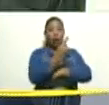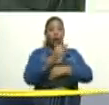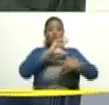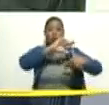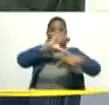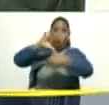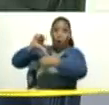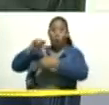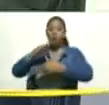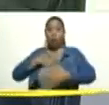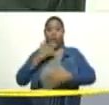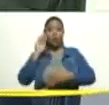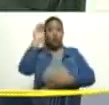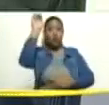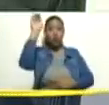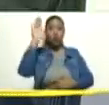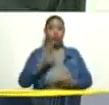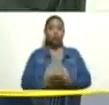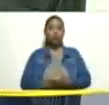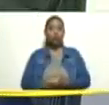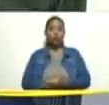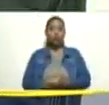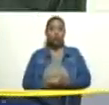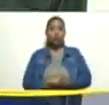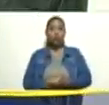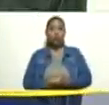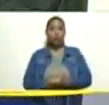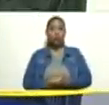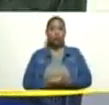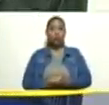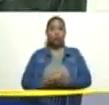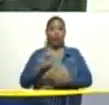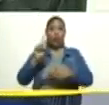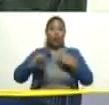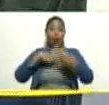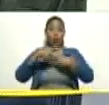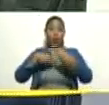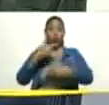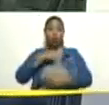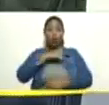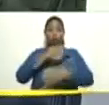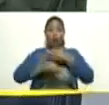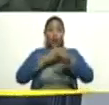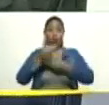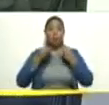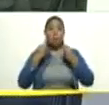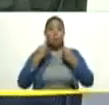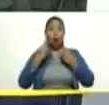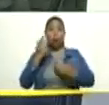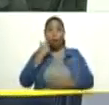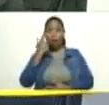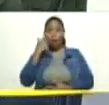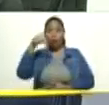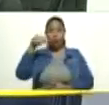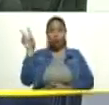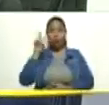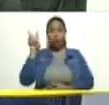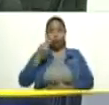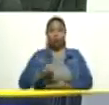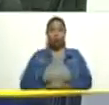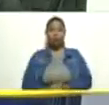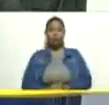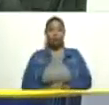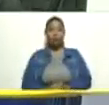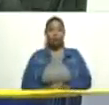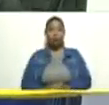Lo más importante, mi comandante, la revolución que estamos haciendo para los pronósticos aquí en Venezuela y